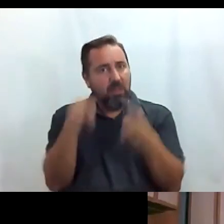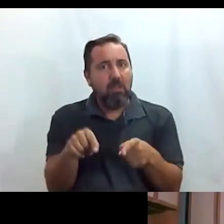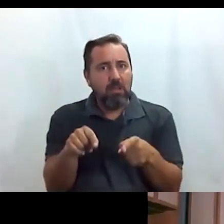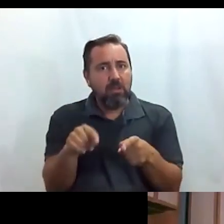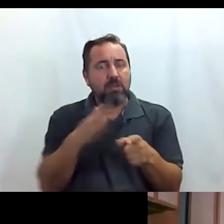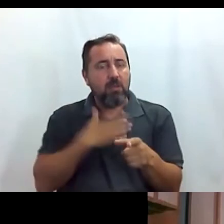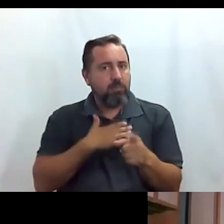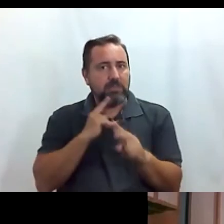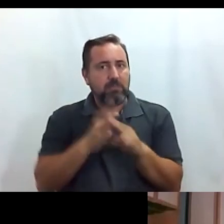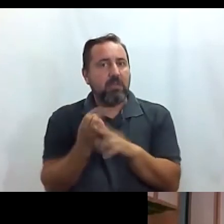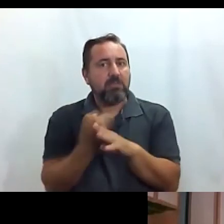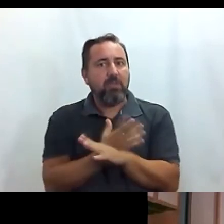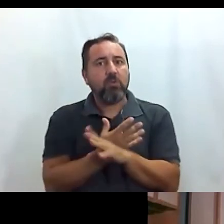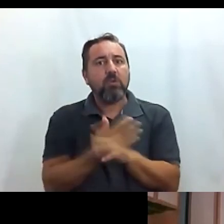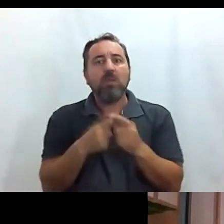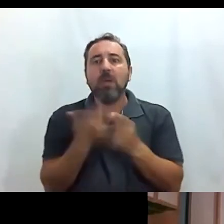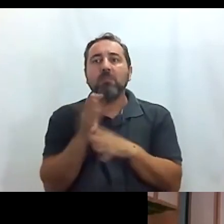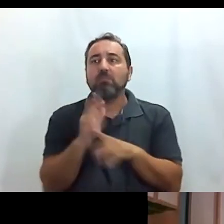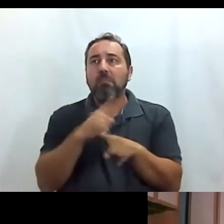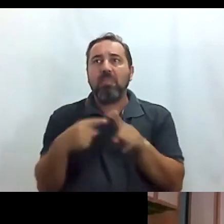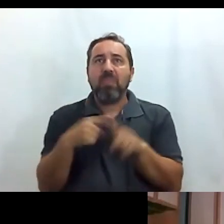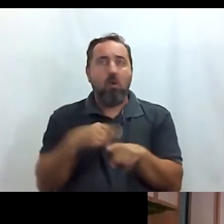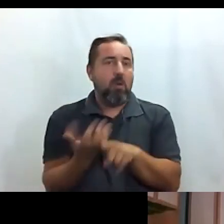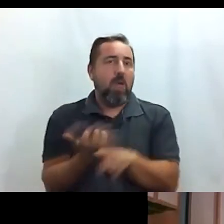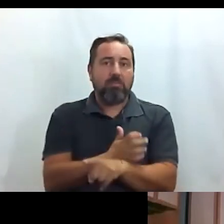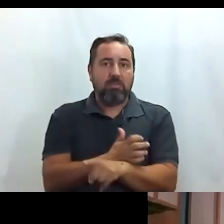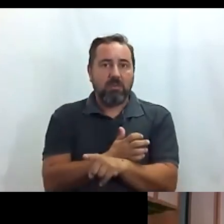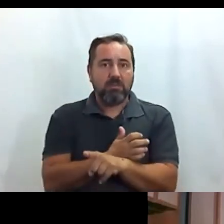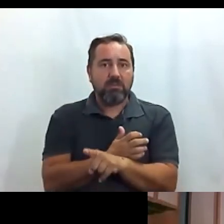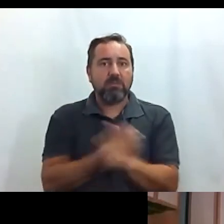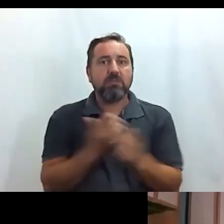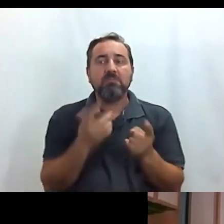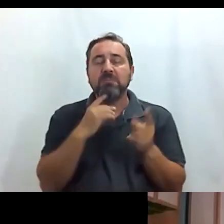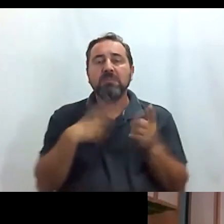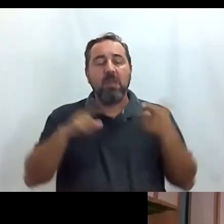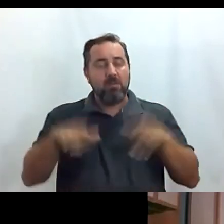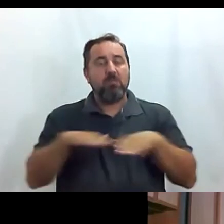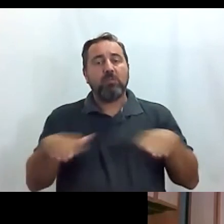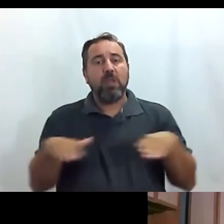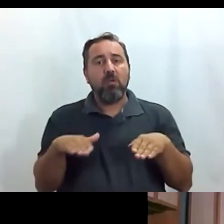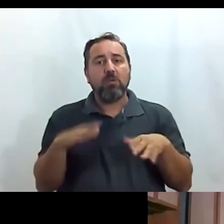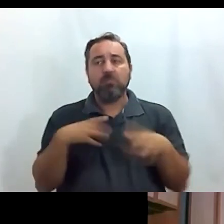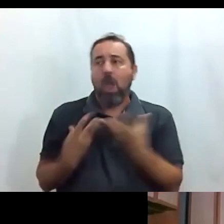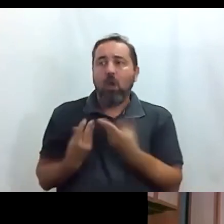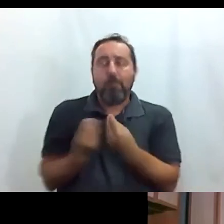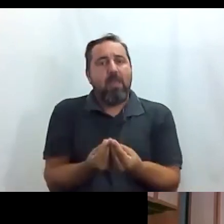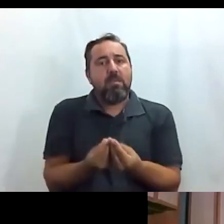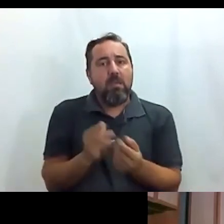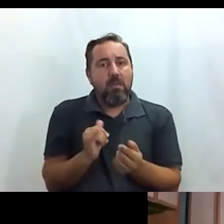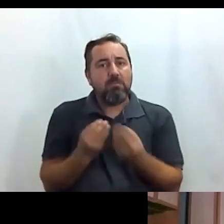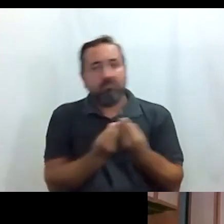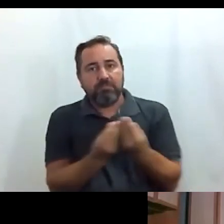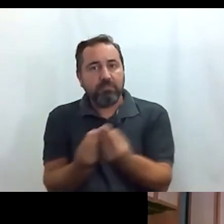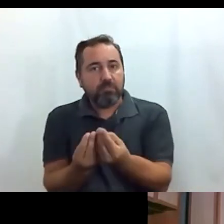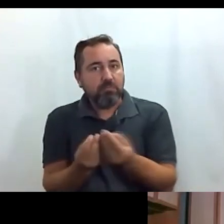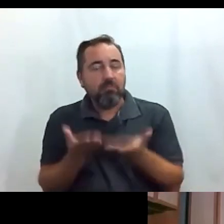propia estación y con presentarse media hora antes en el mostrador pues tienen te ponen un acompañante que te